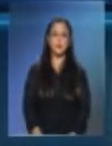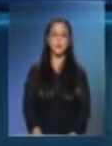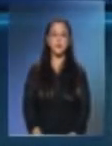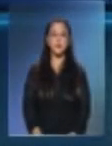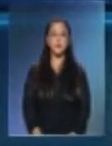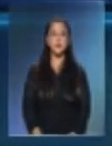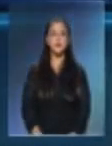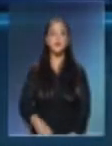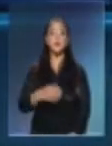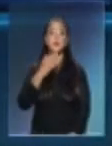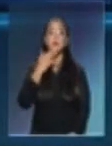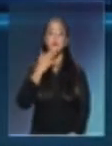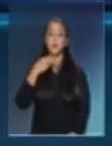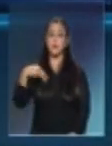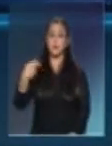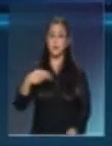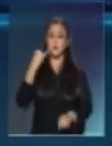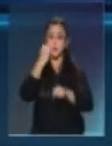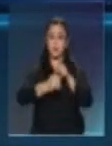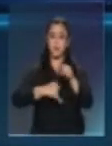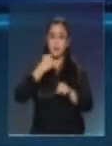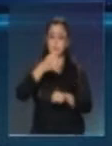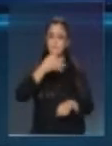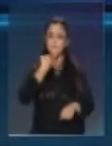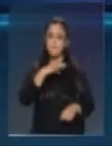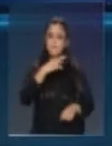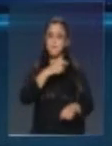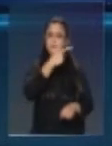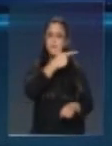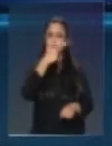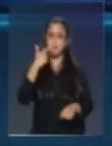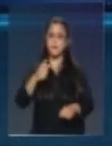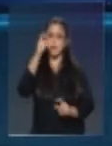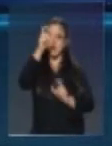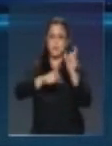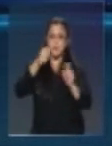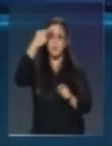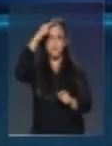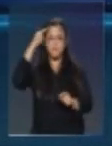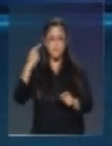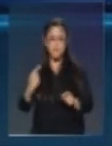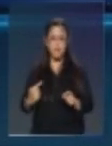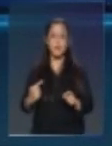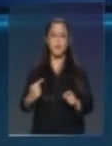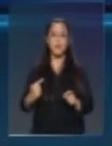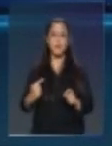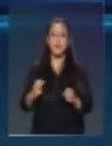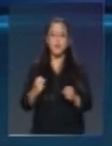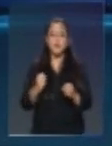Revisamos también noticias internacionales para contarles que 77 heridos fue el saldo que dejó este impresionante derrumba